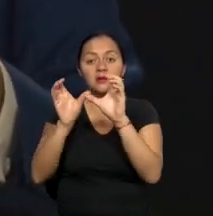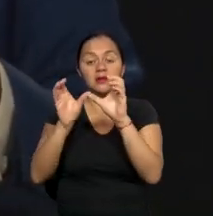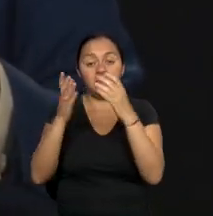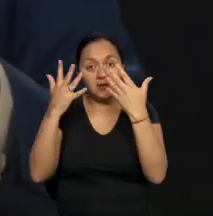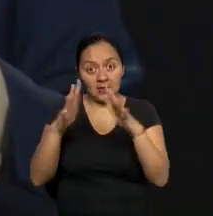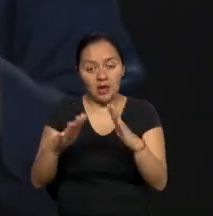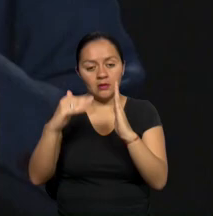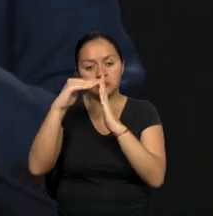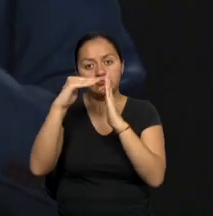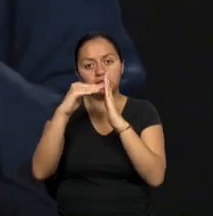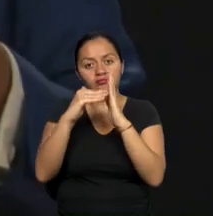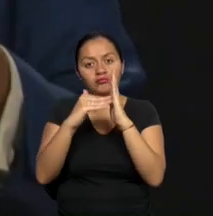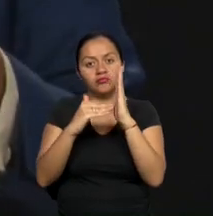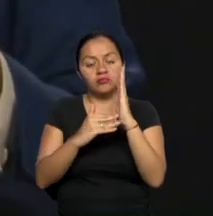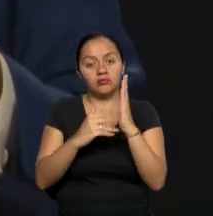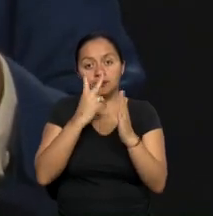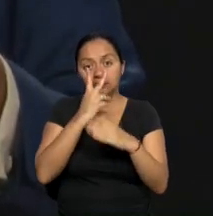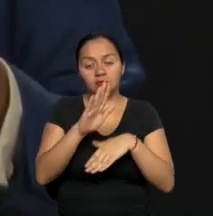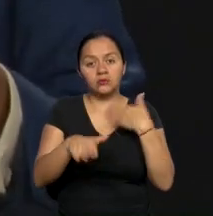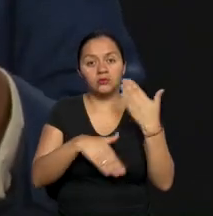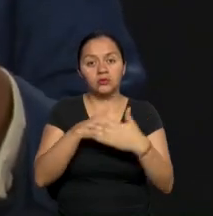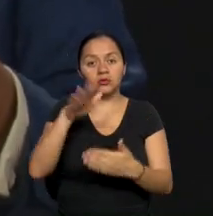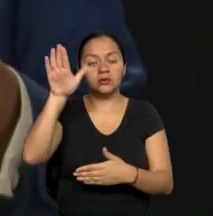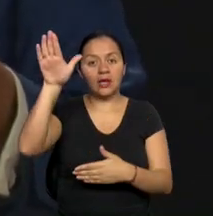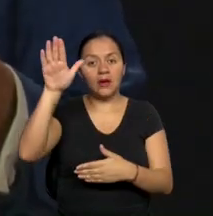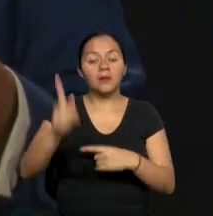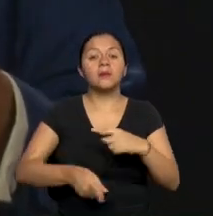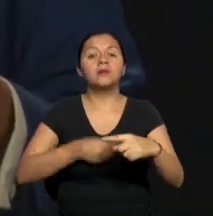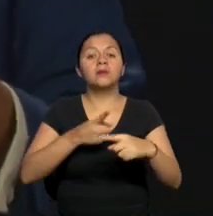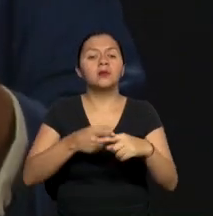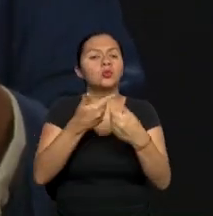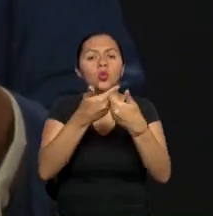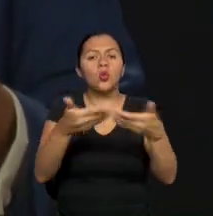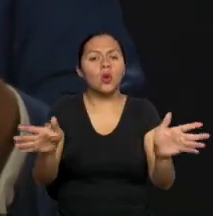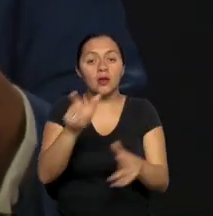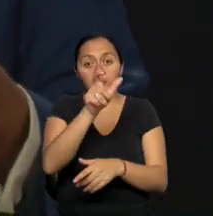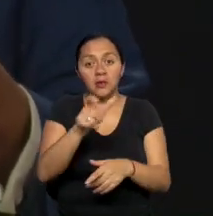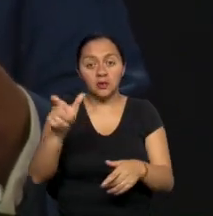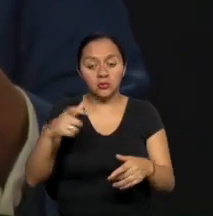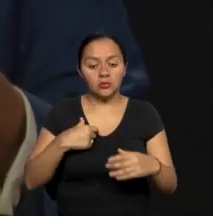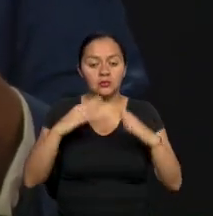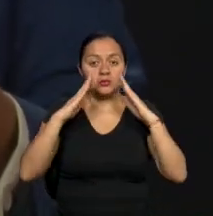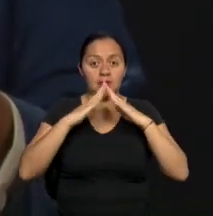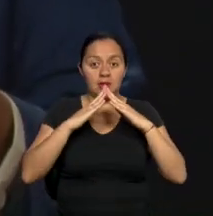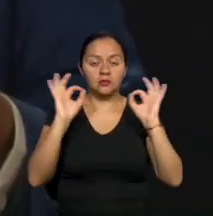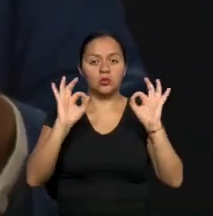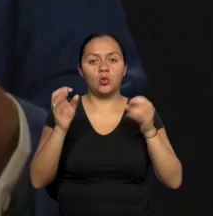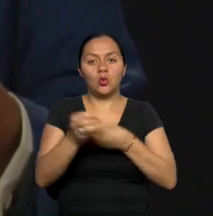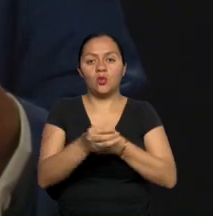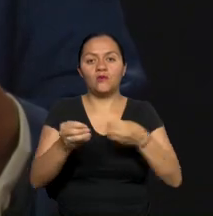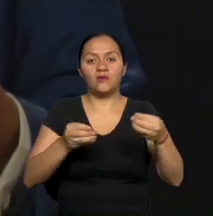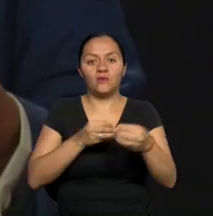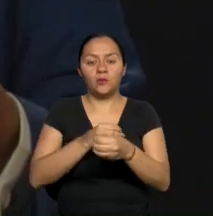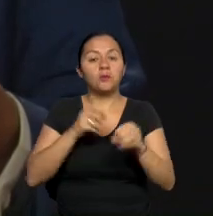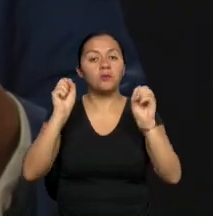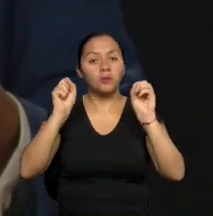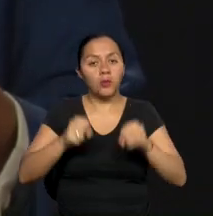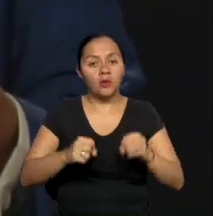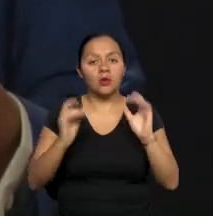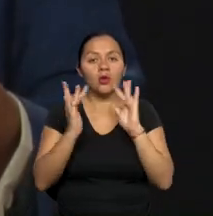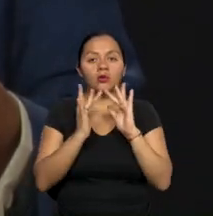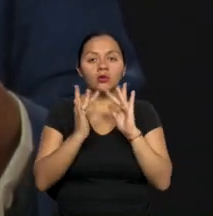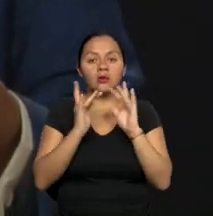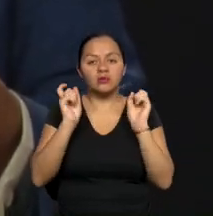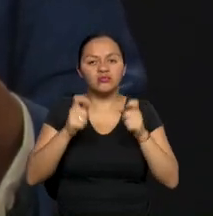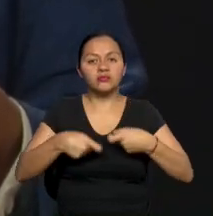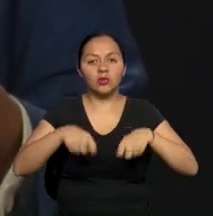que ha pasado por el SECAP y donde cualquier persona, desde su casa, desde su oficina, puede contactarlo